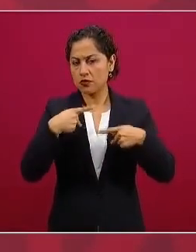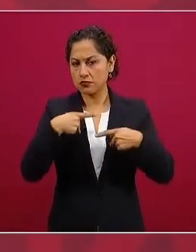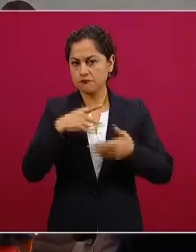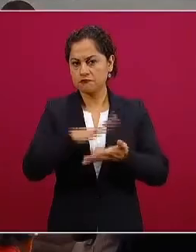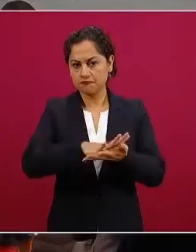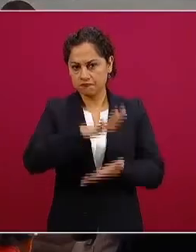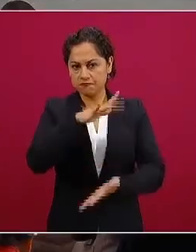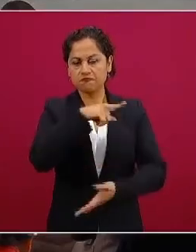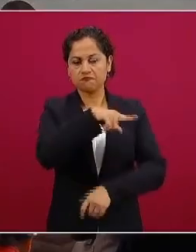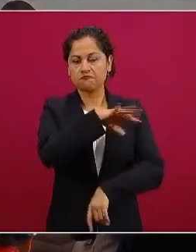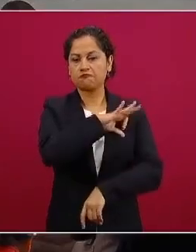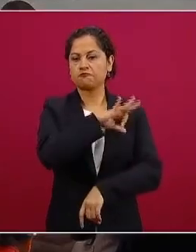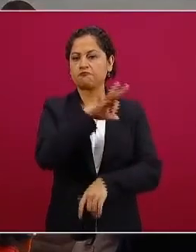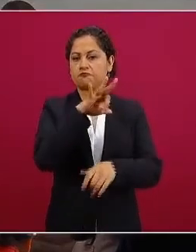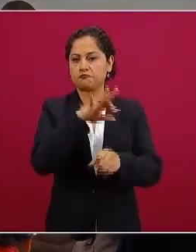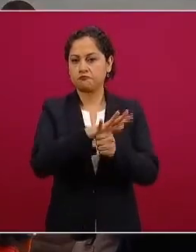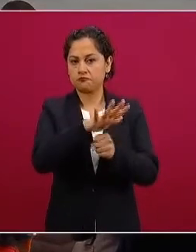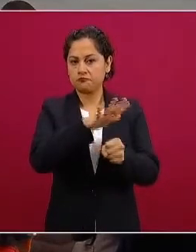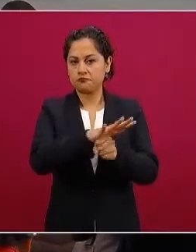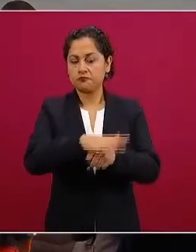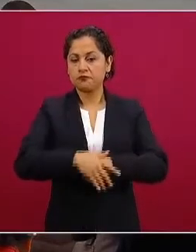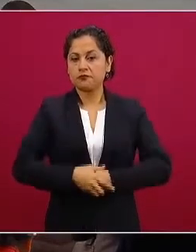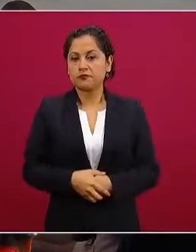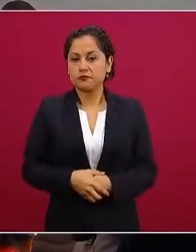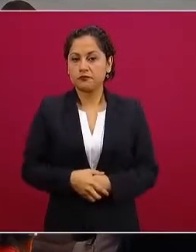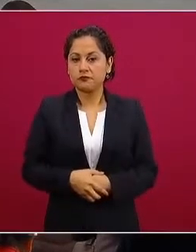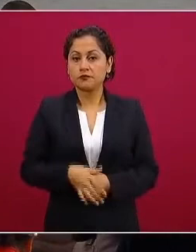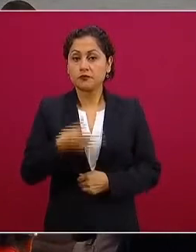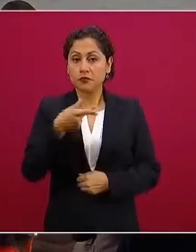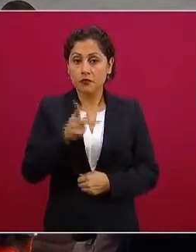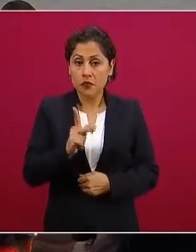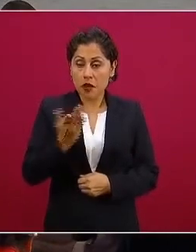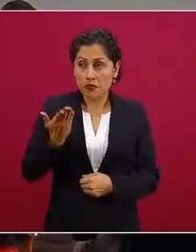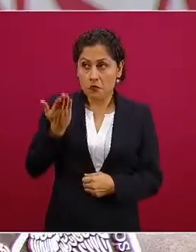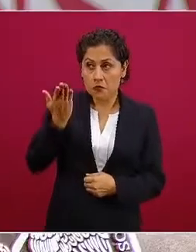sin endeudarnos